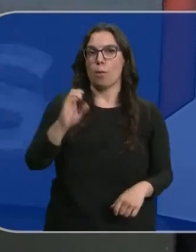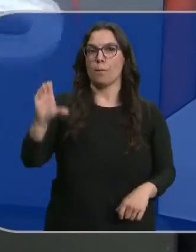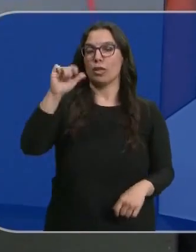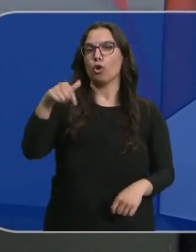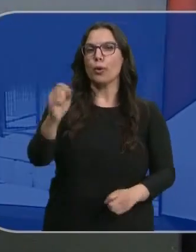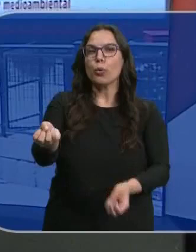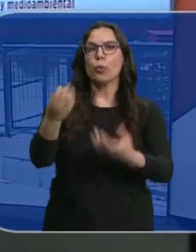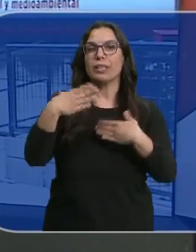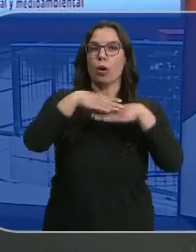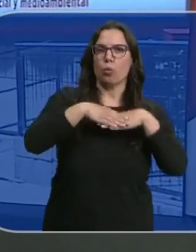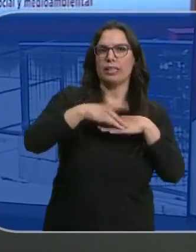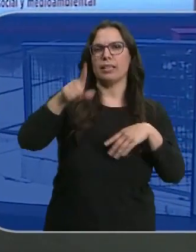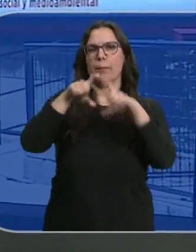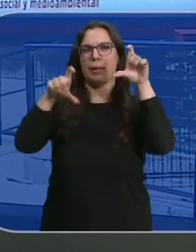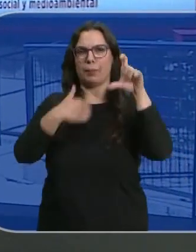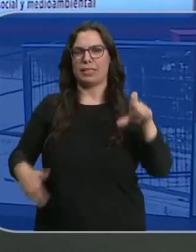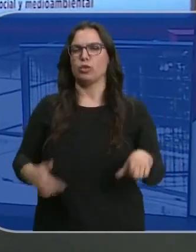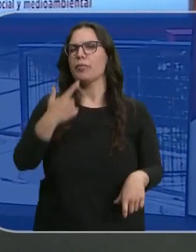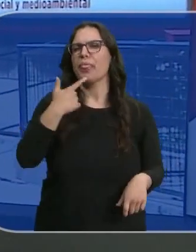UGT y desde la patronal. Sara Ayuso.